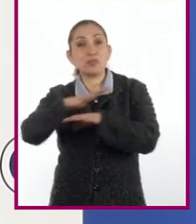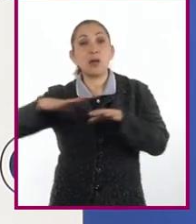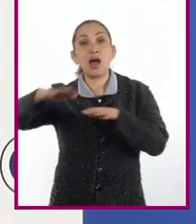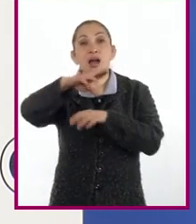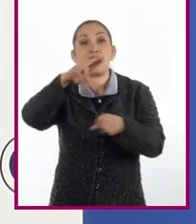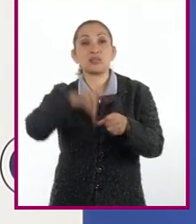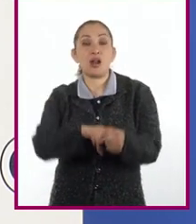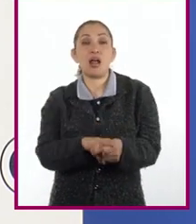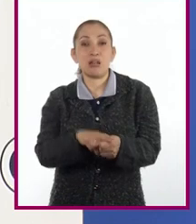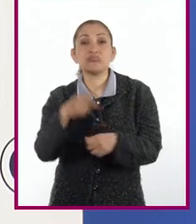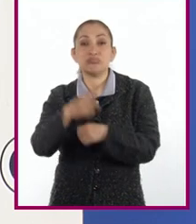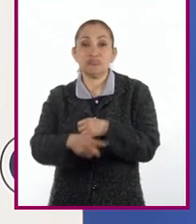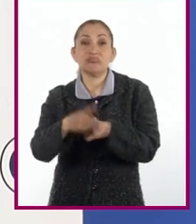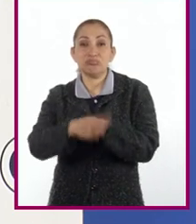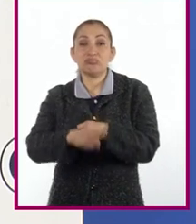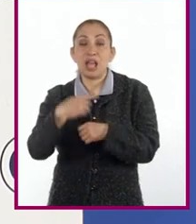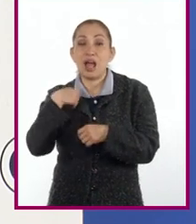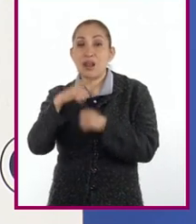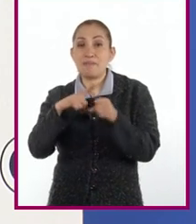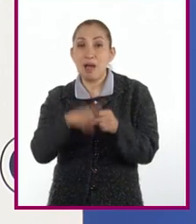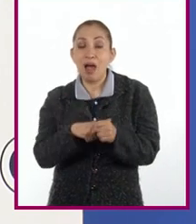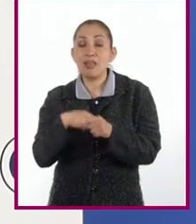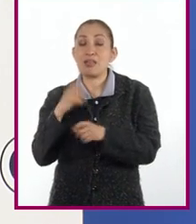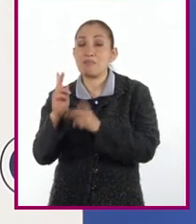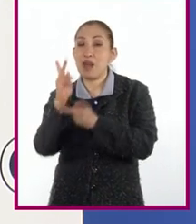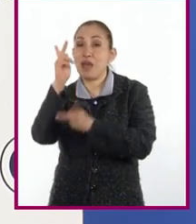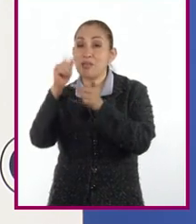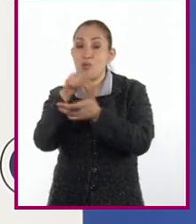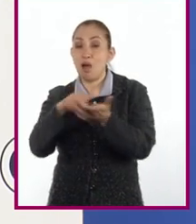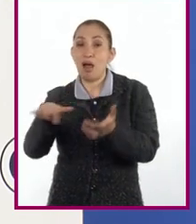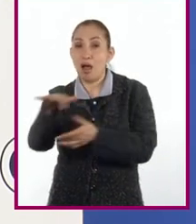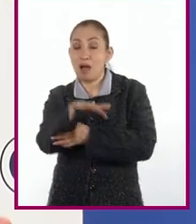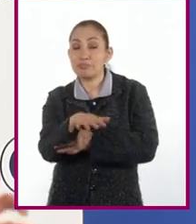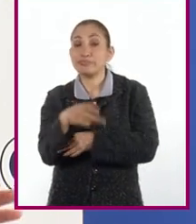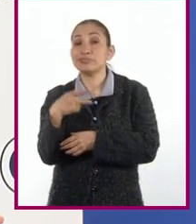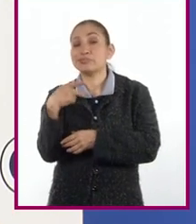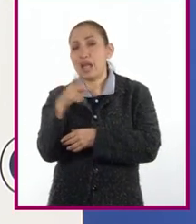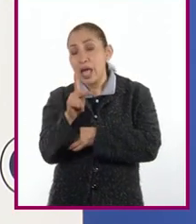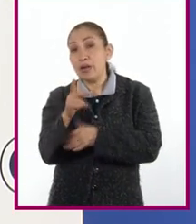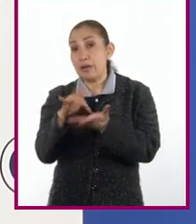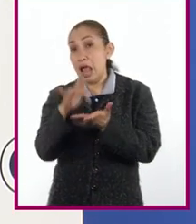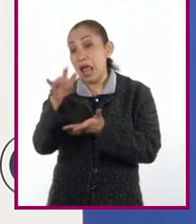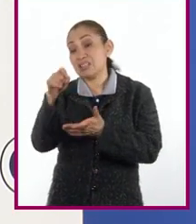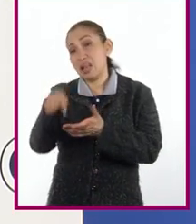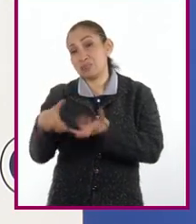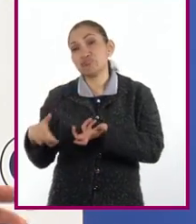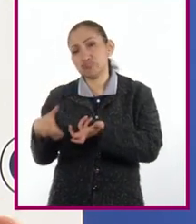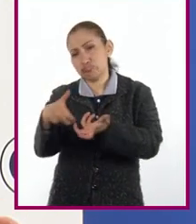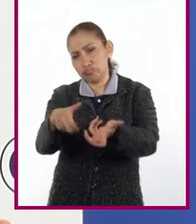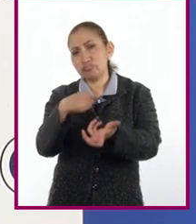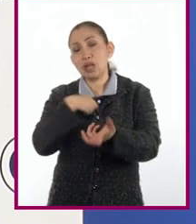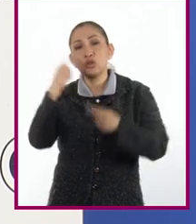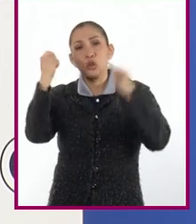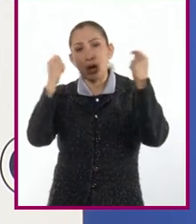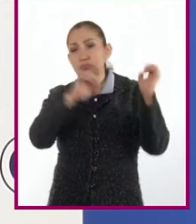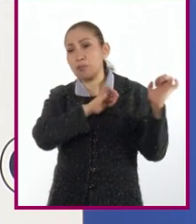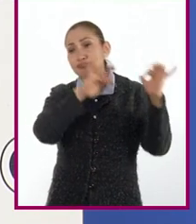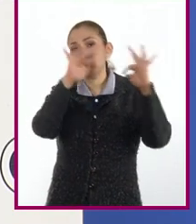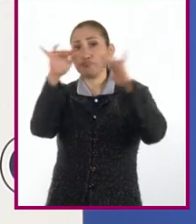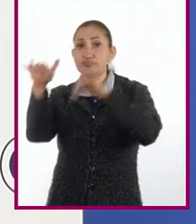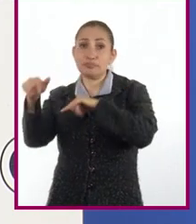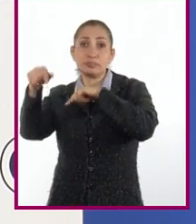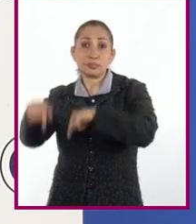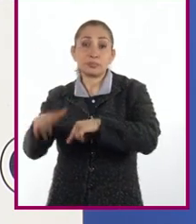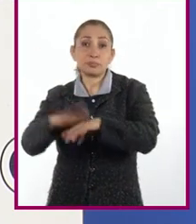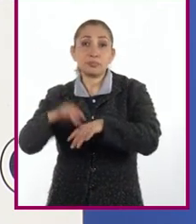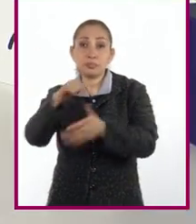naturaleza, afectando la fauna y flora del lugar. Sin embargo, gracias a estas carreteras, el turismo puede llegar